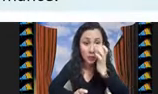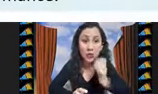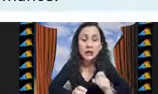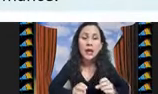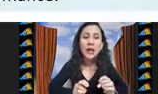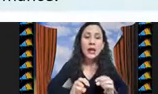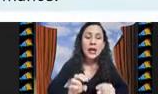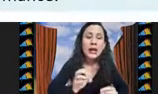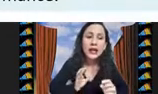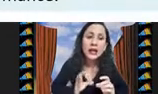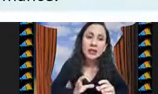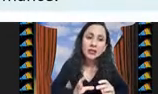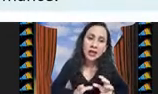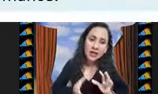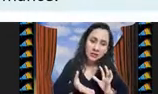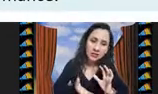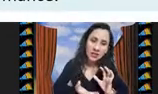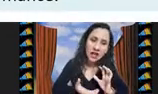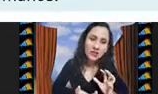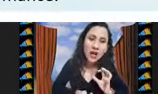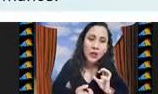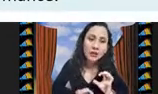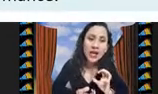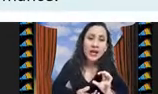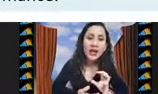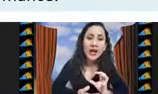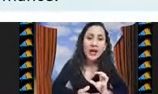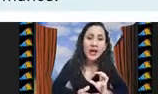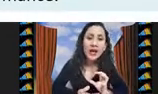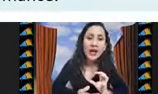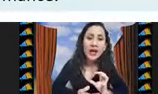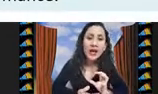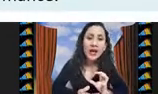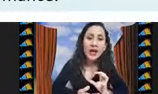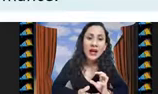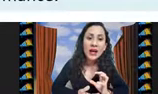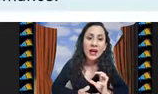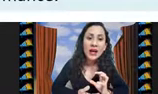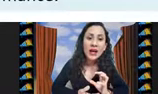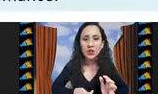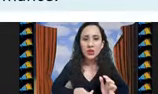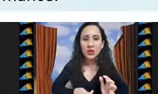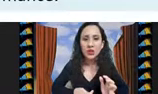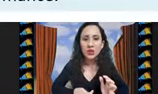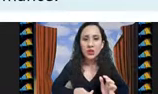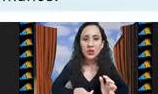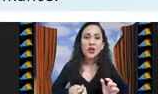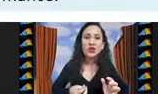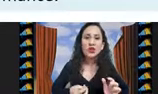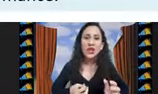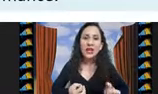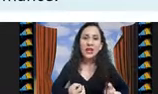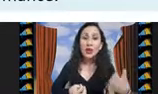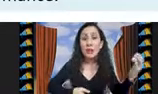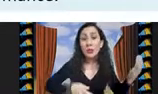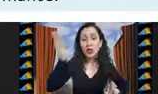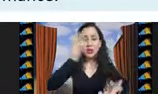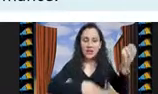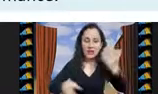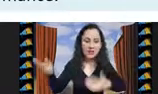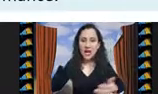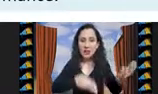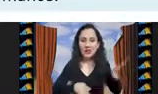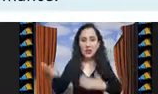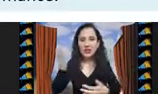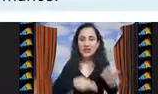mostrar ejemplos y esa instancia o entrada pues que viene definida por ciertos parámetros yo la